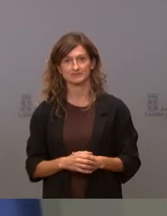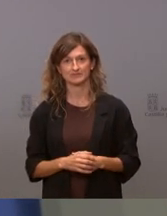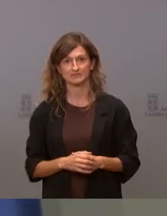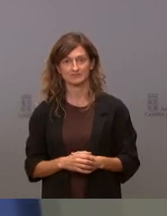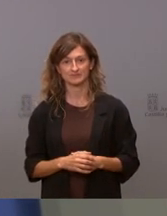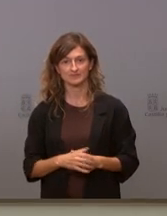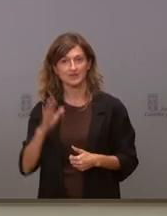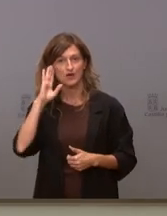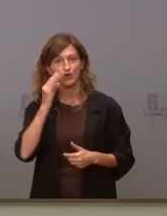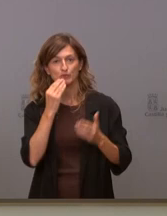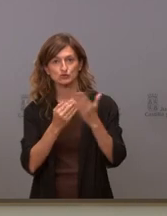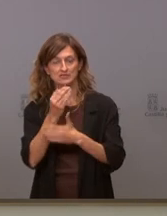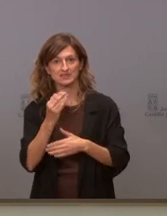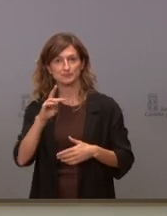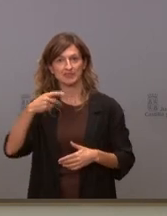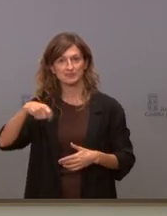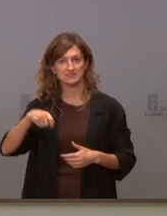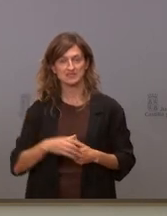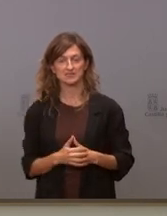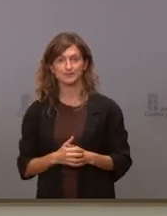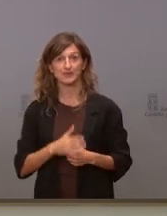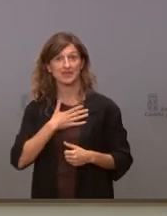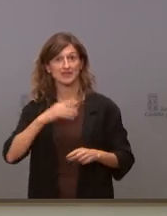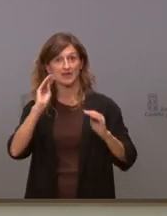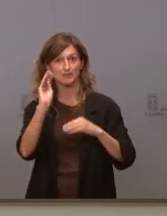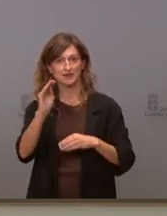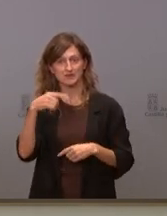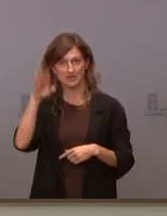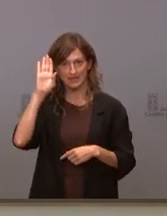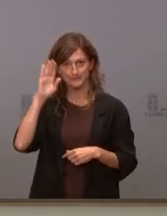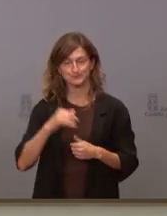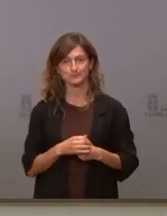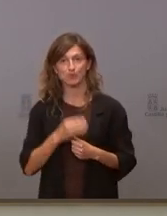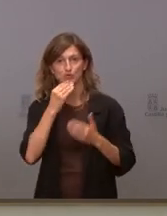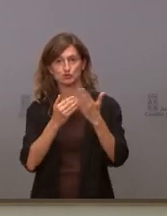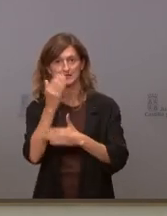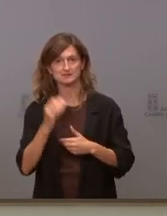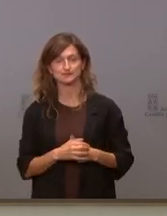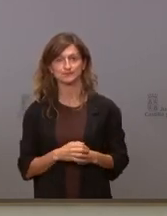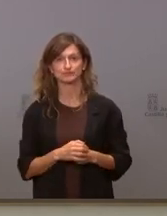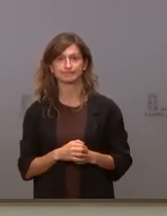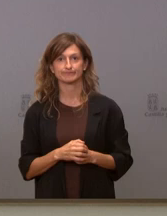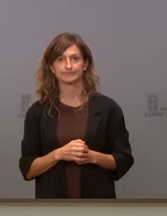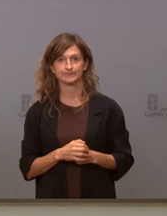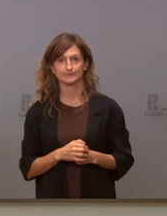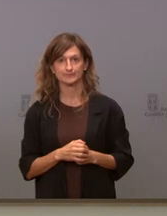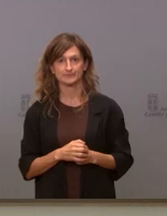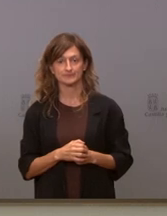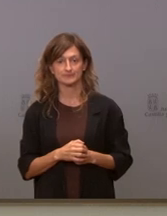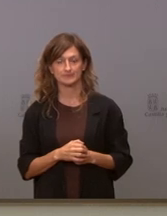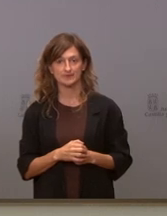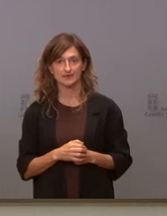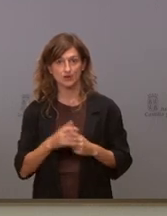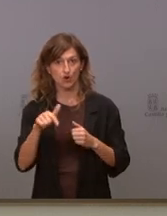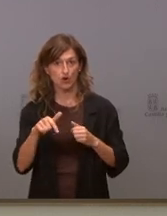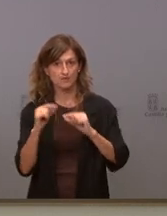Buenos días, vicepresidente. Yo le quería preguntar aquí. Buenos días. Yo le quería preguntar dentro de las aclaraciones